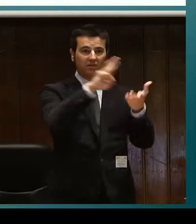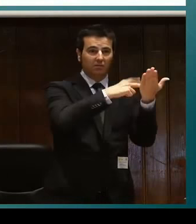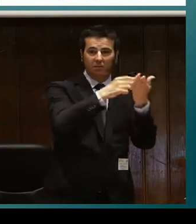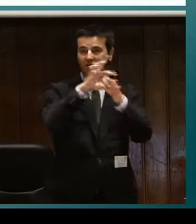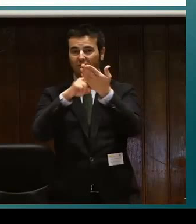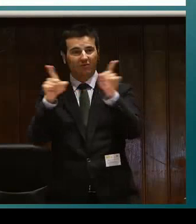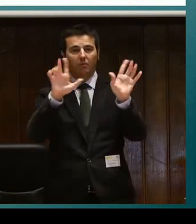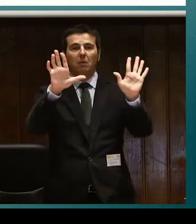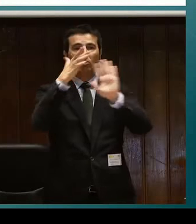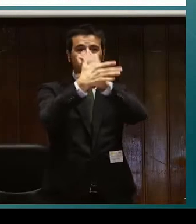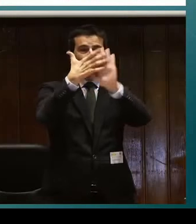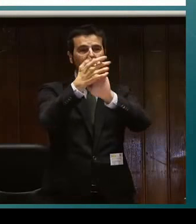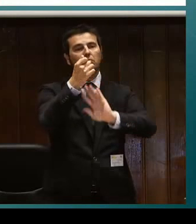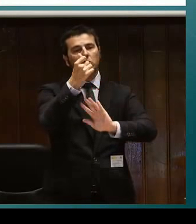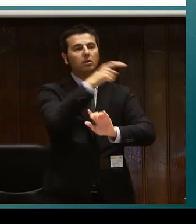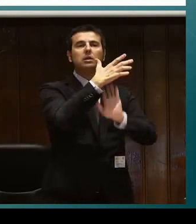otra diferencia